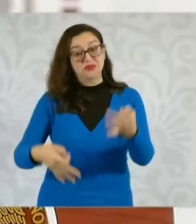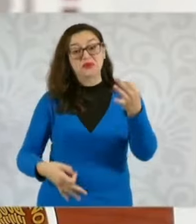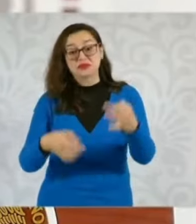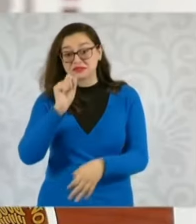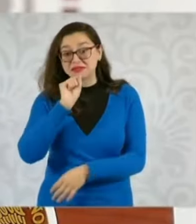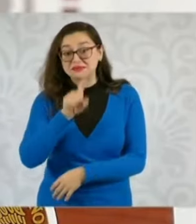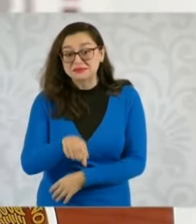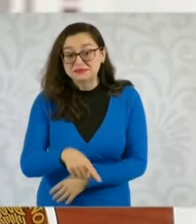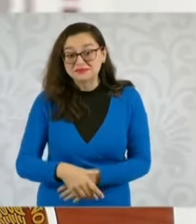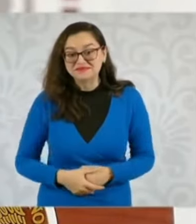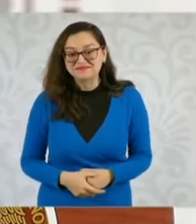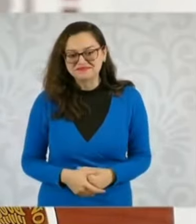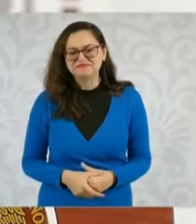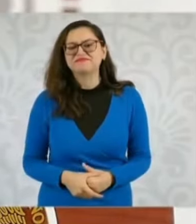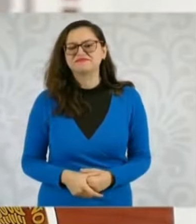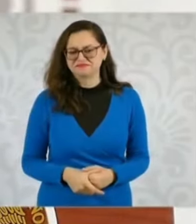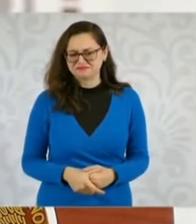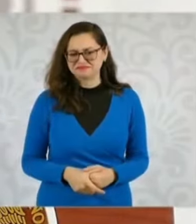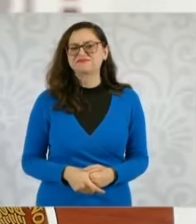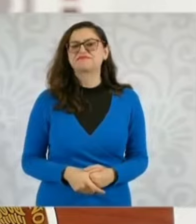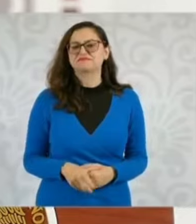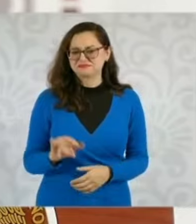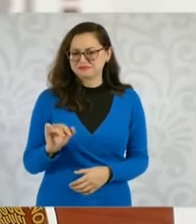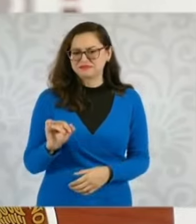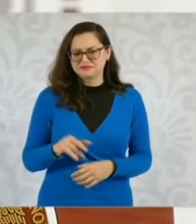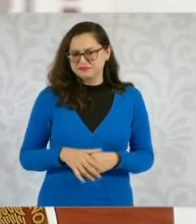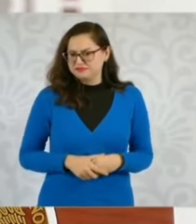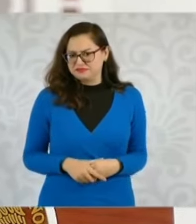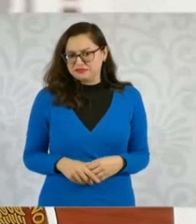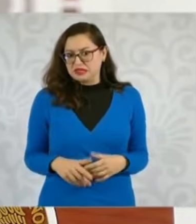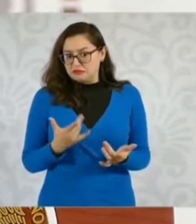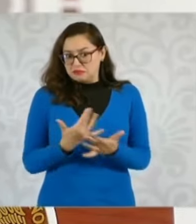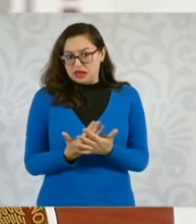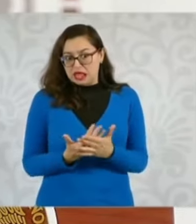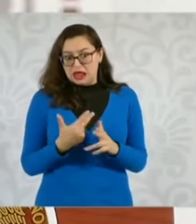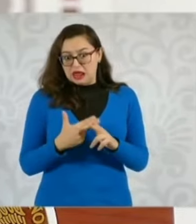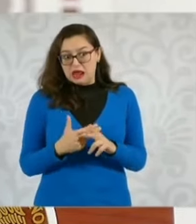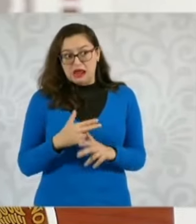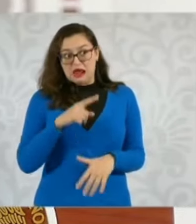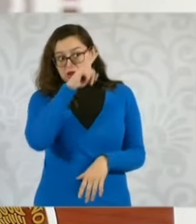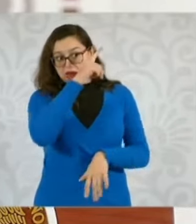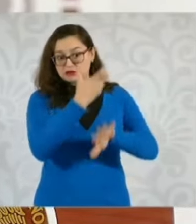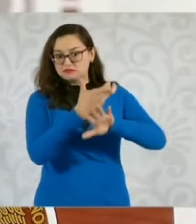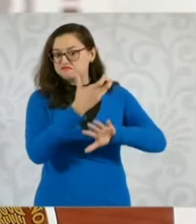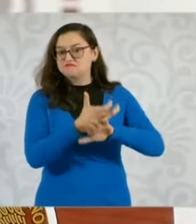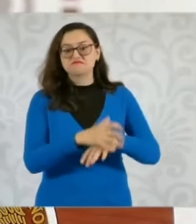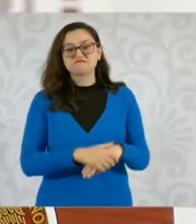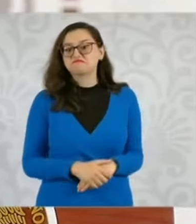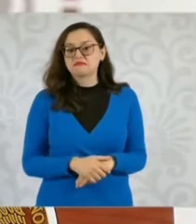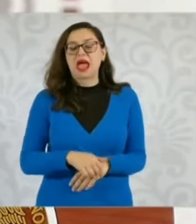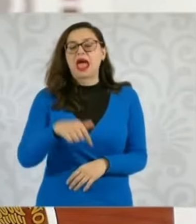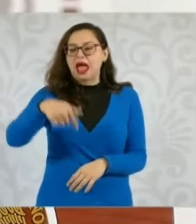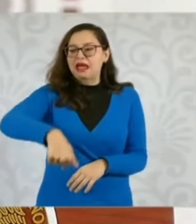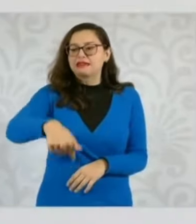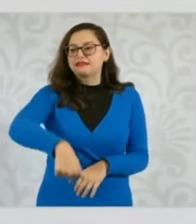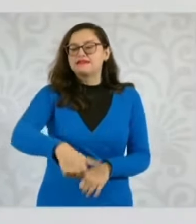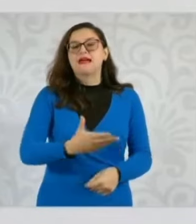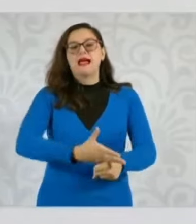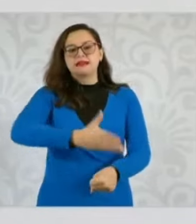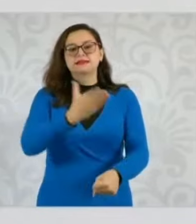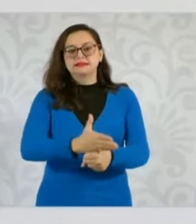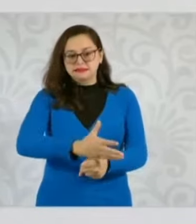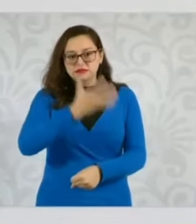un juzgado de Estados Unidos, la cero impunidad es la cero impunidad,